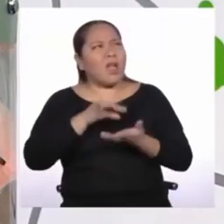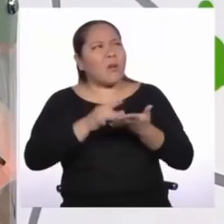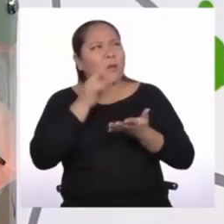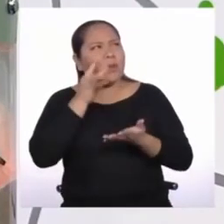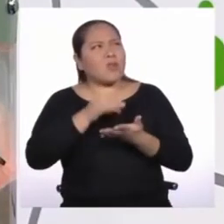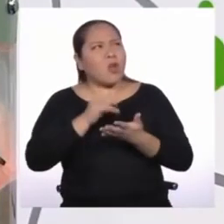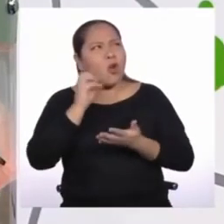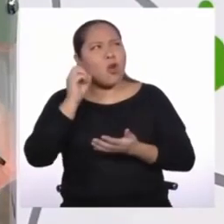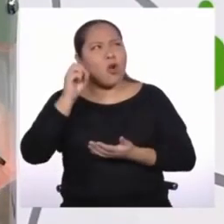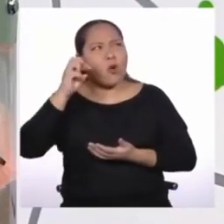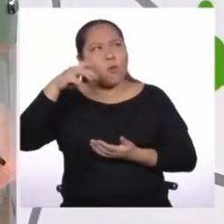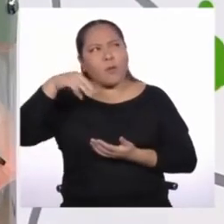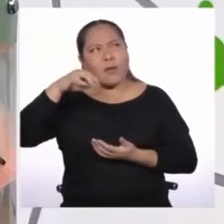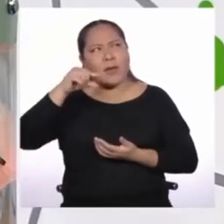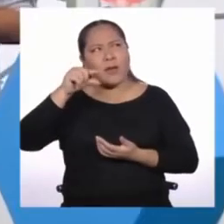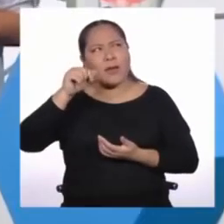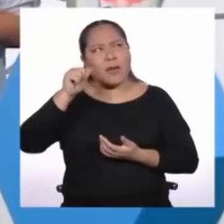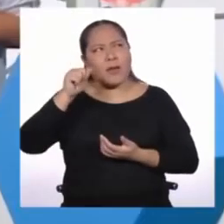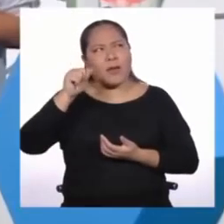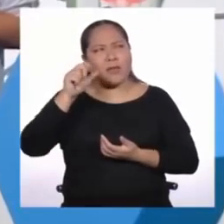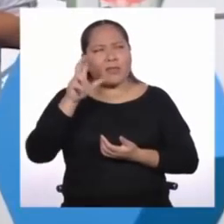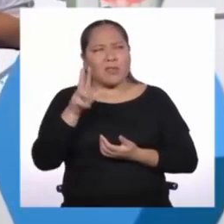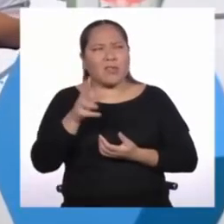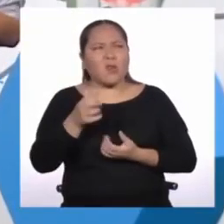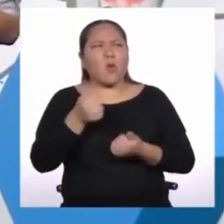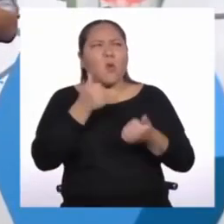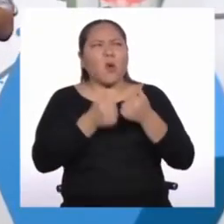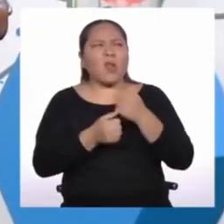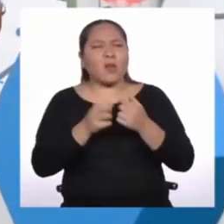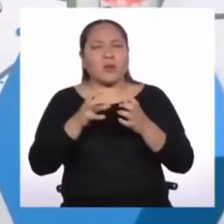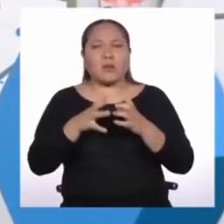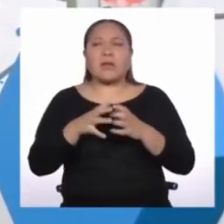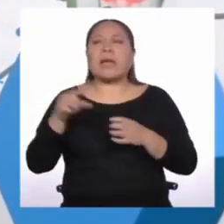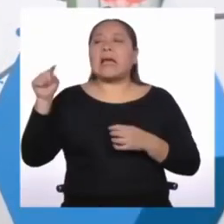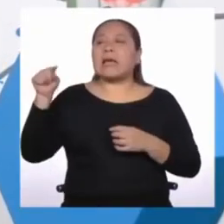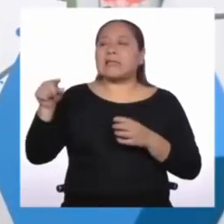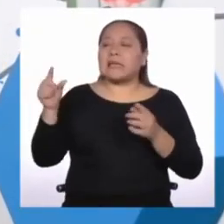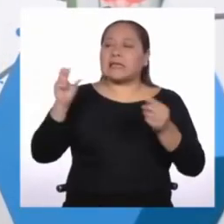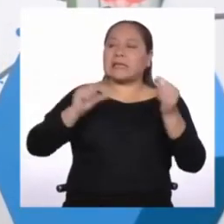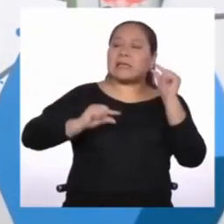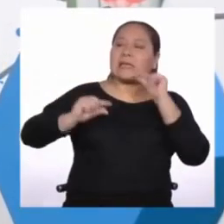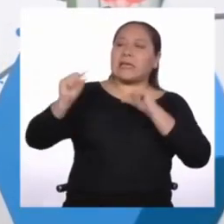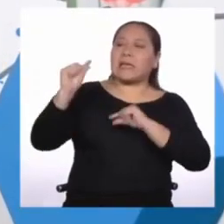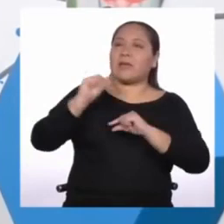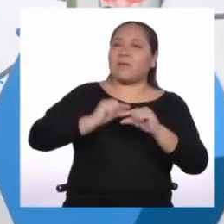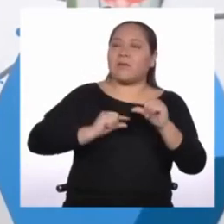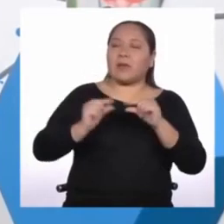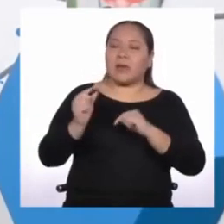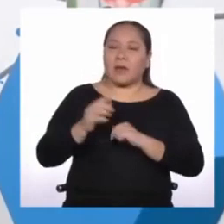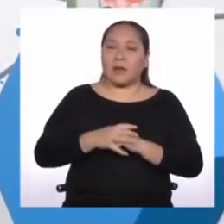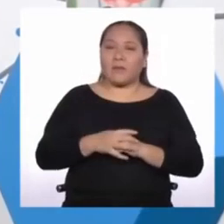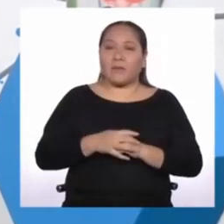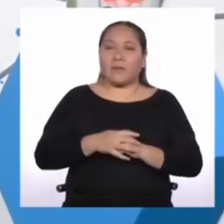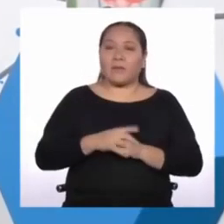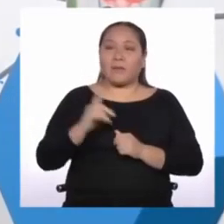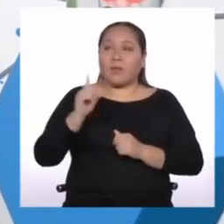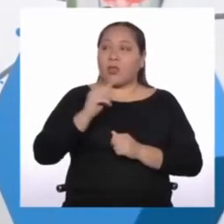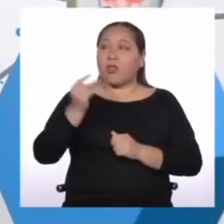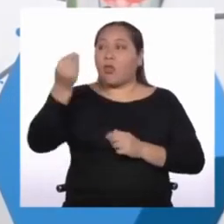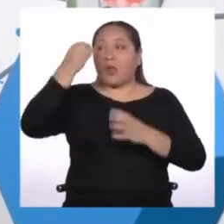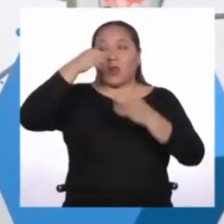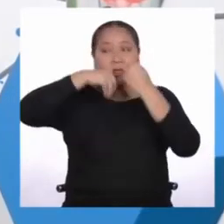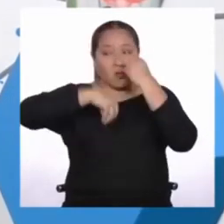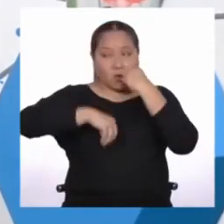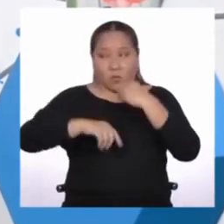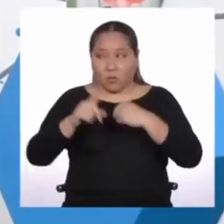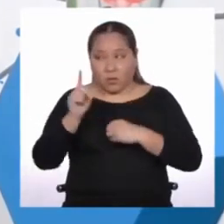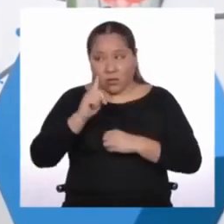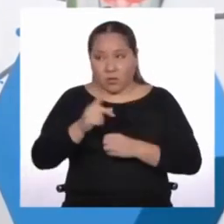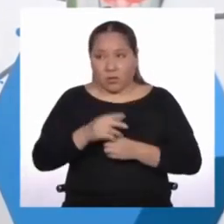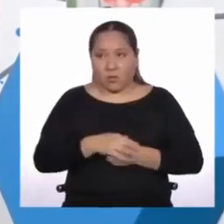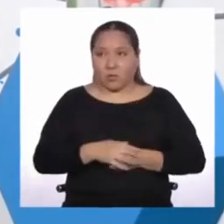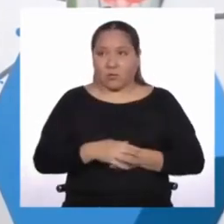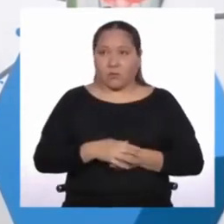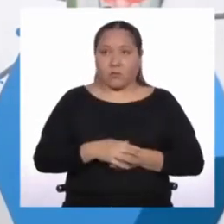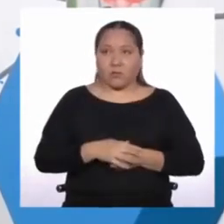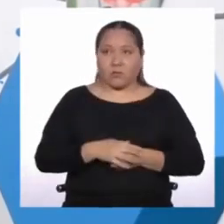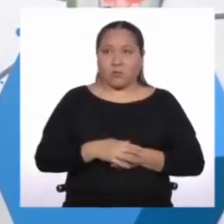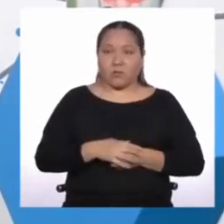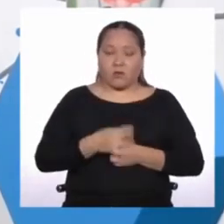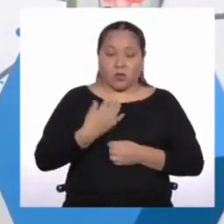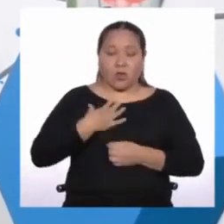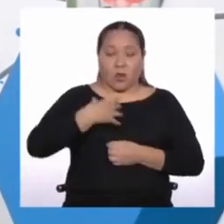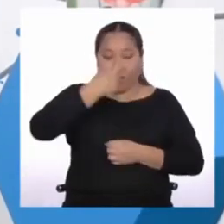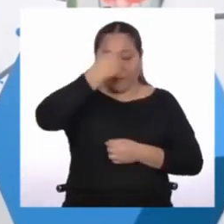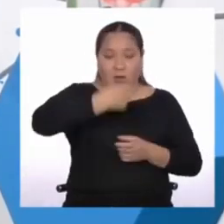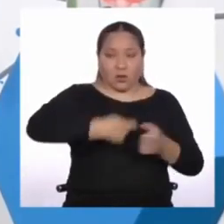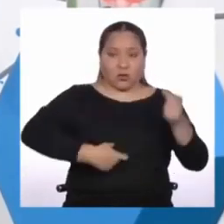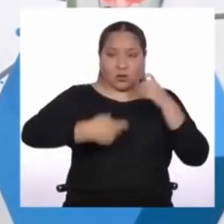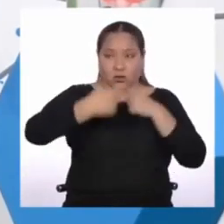química. ¿No es cierto, Delta? Correcto. Aunque es incorrecto decir que la ha comido. Sí, claro. Nosotros los